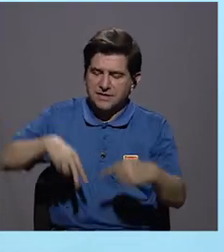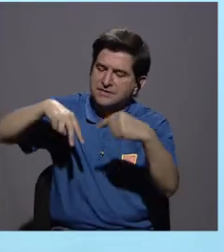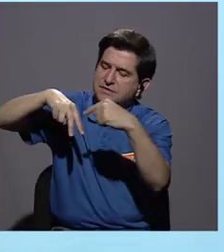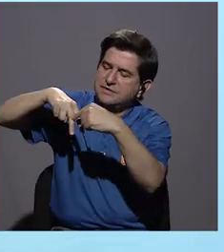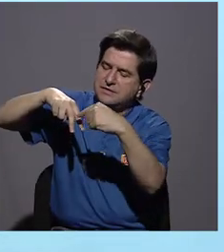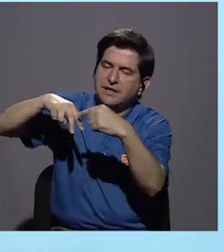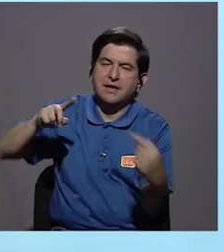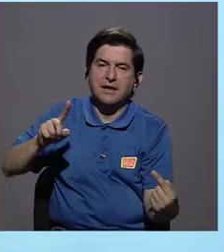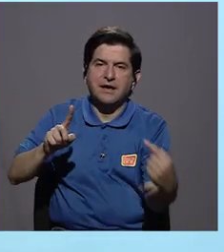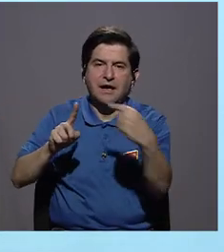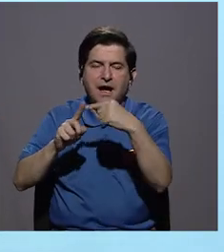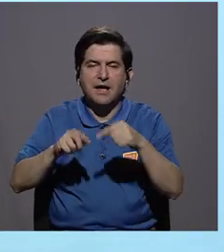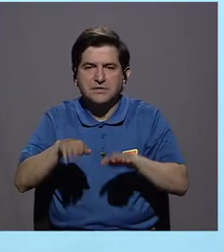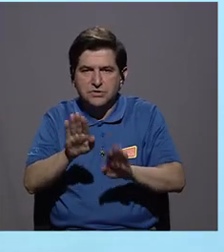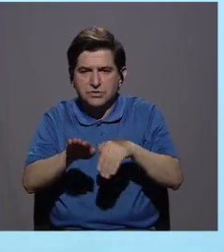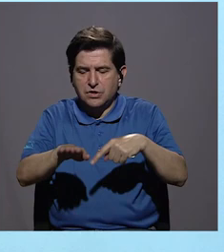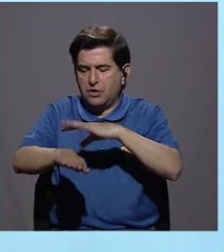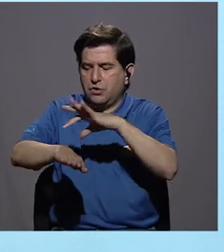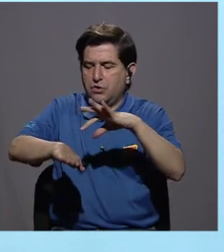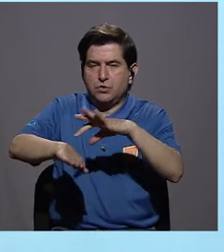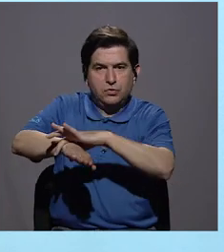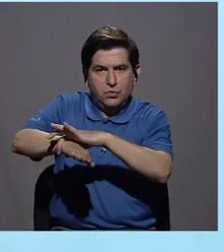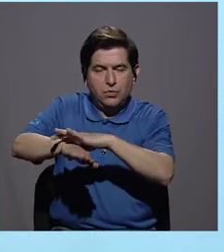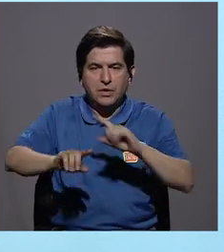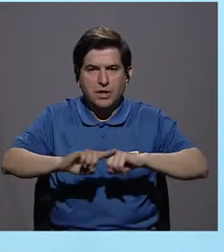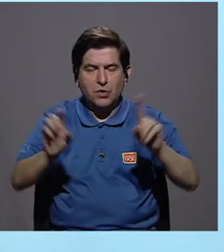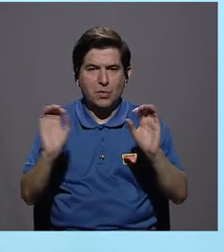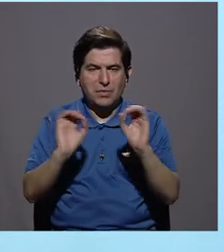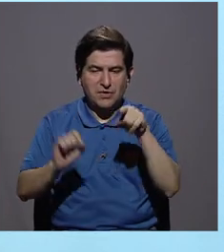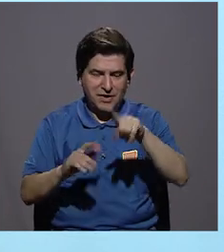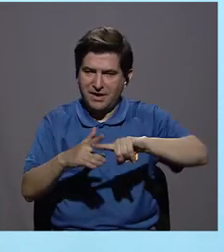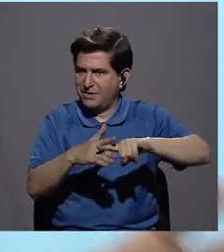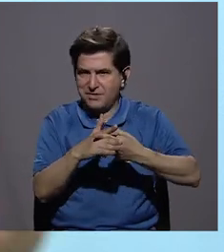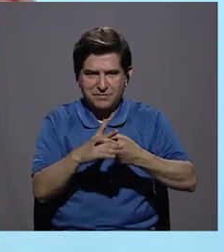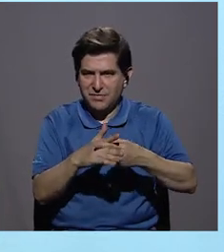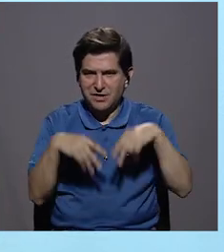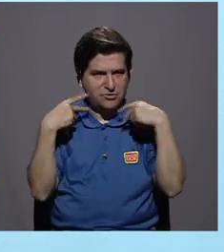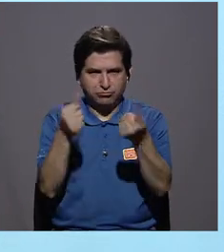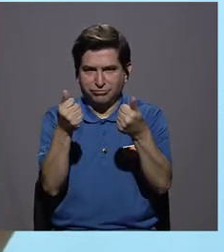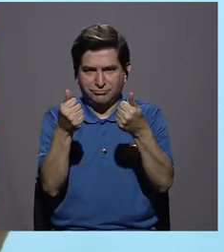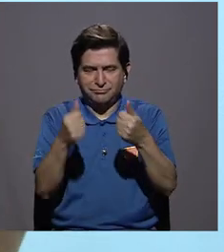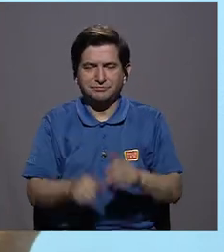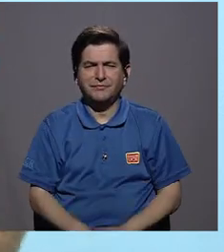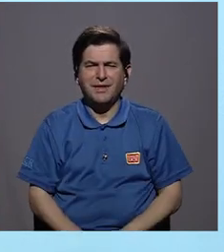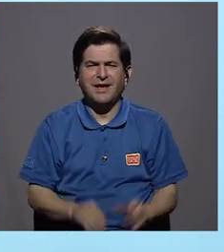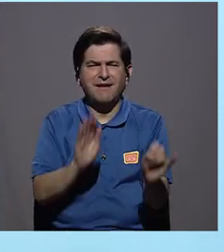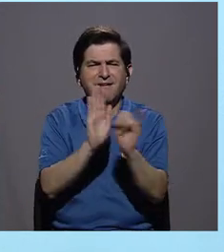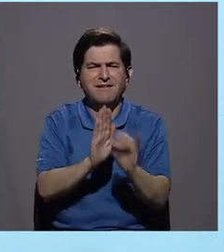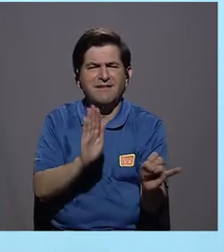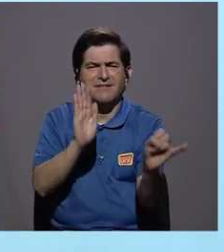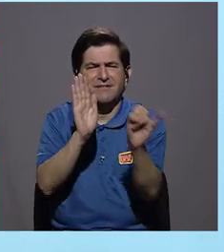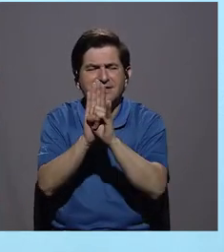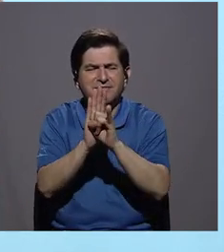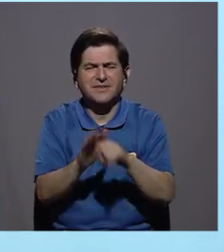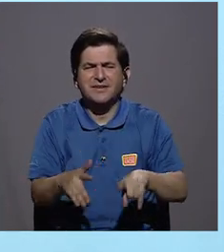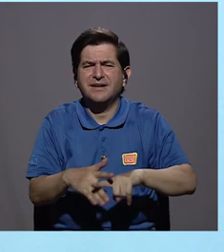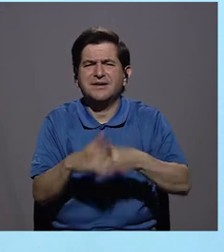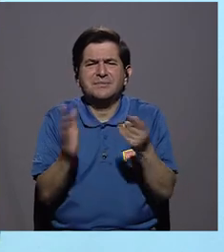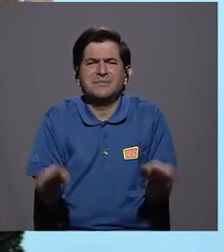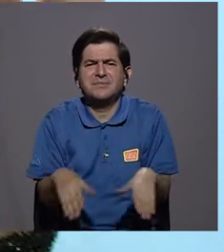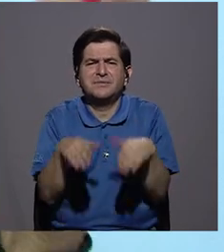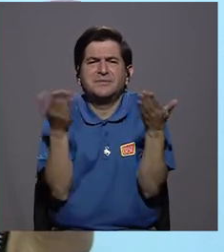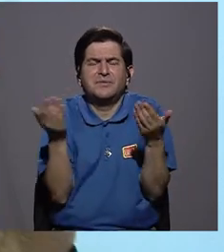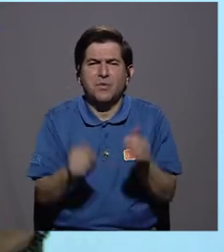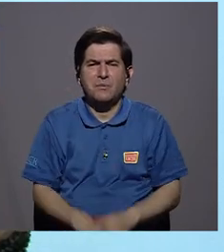hasta lo que son los tobillos, pero nada empieza de esa manera. Y cómo podría identificar este, cómo empieza, digamos,